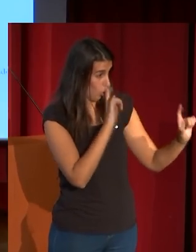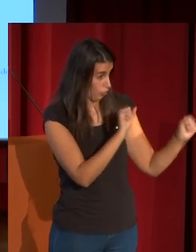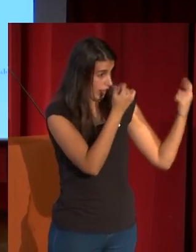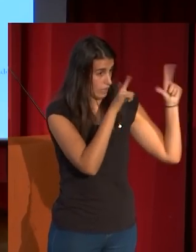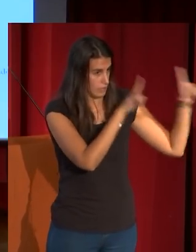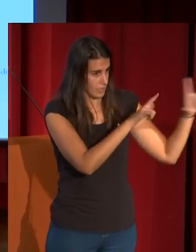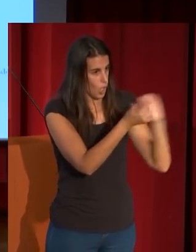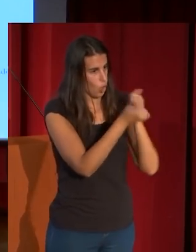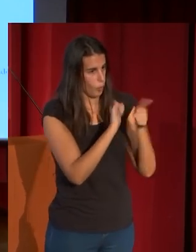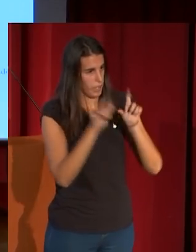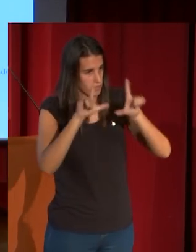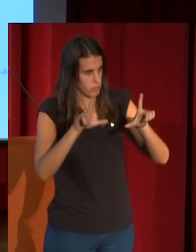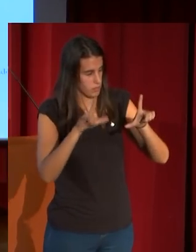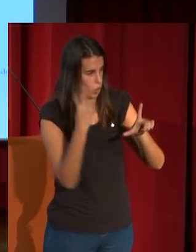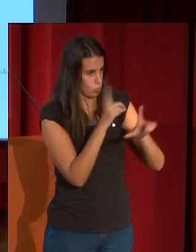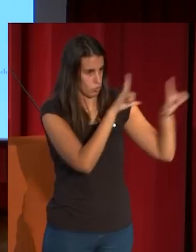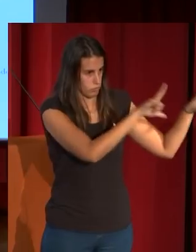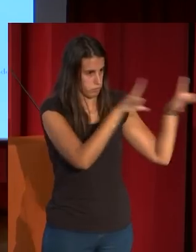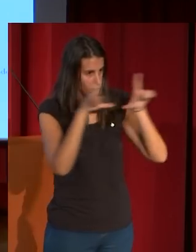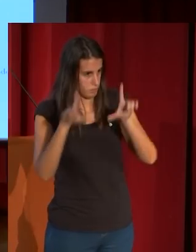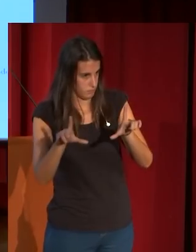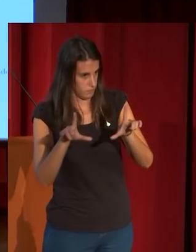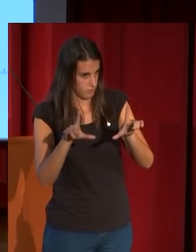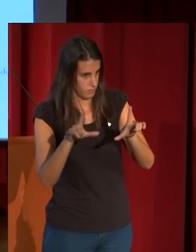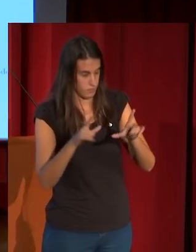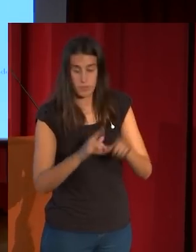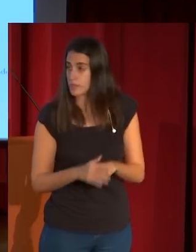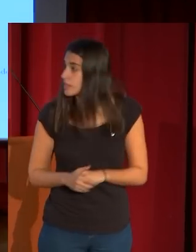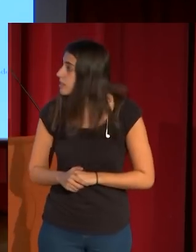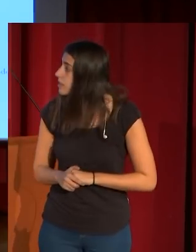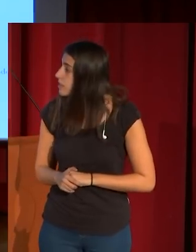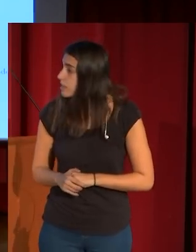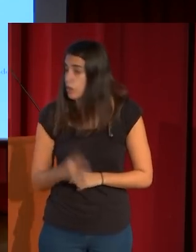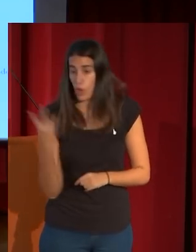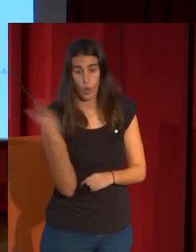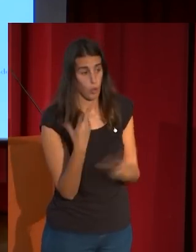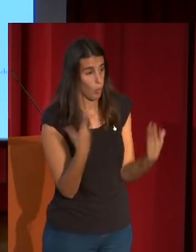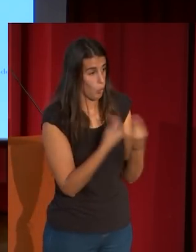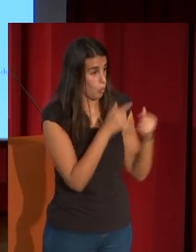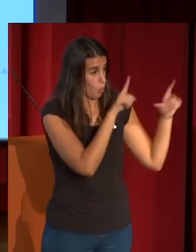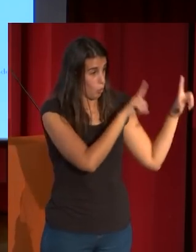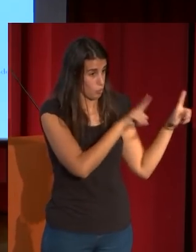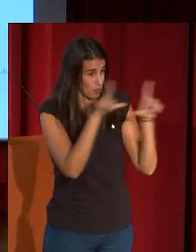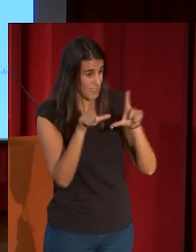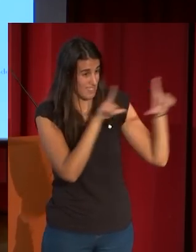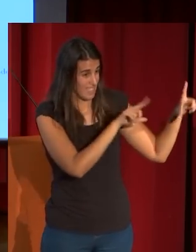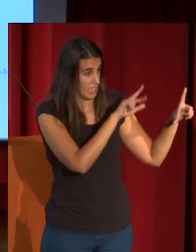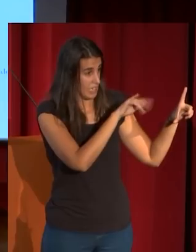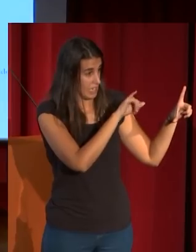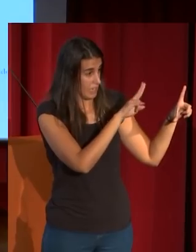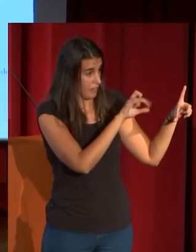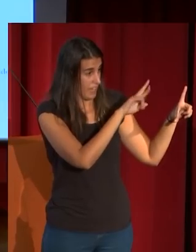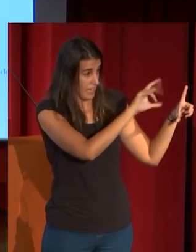copia del San Andrés de Rivera, que elige la parte superior también, el torso, la colocamos al lado del propio Rivera, que tiene una fuerza